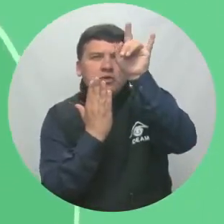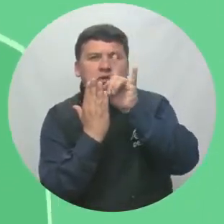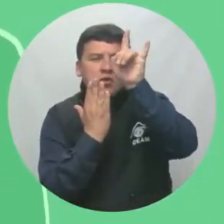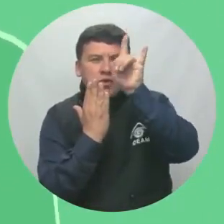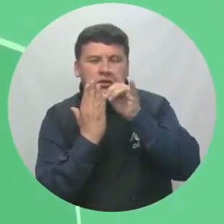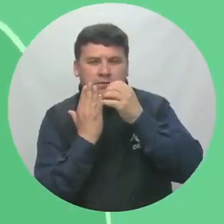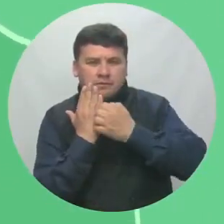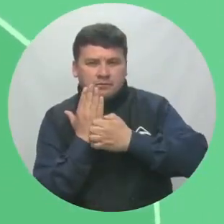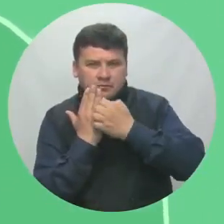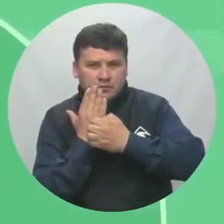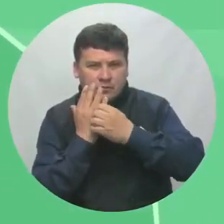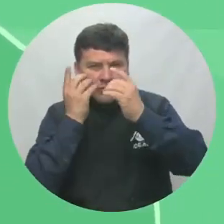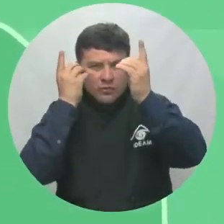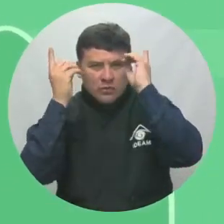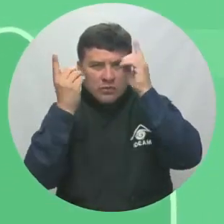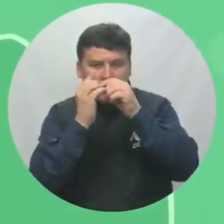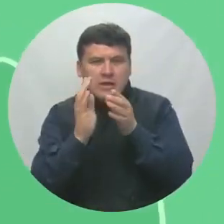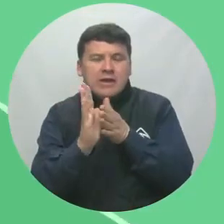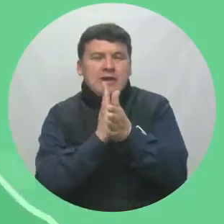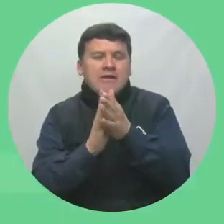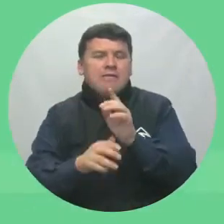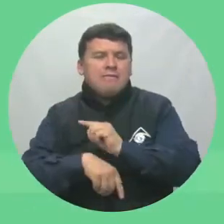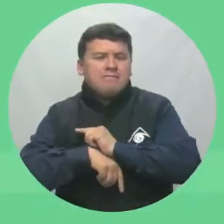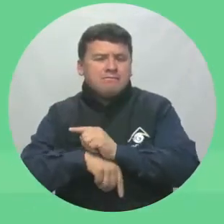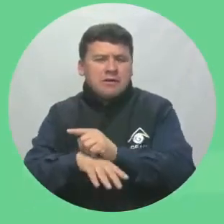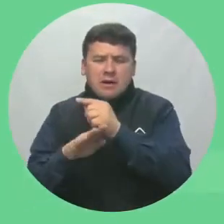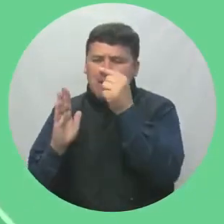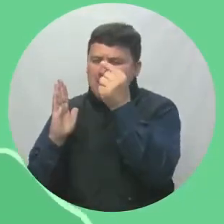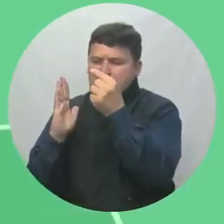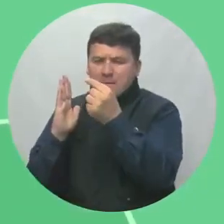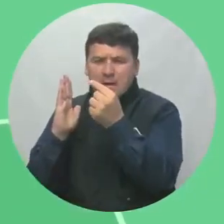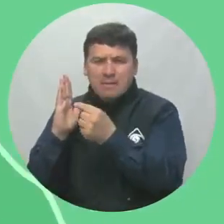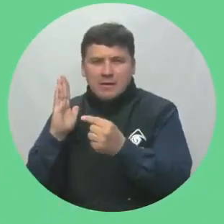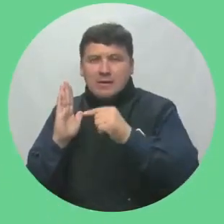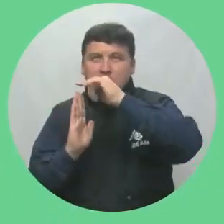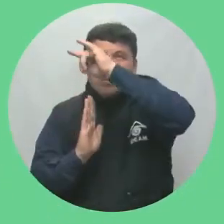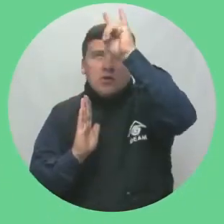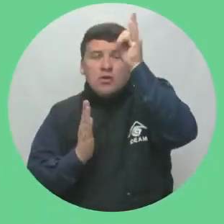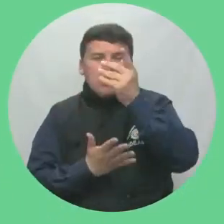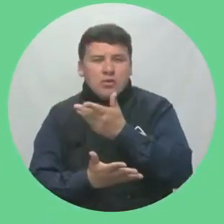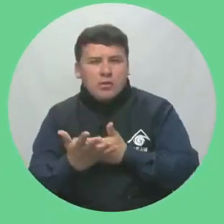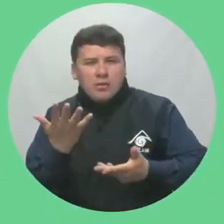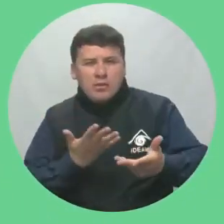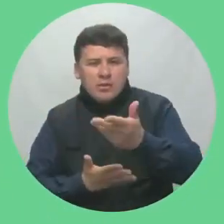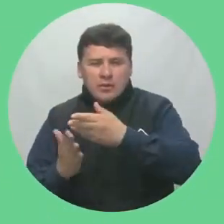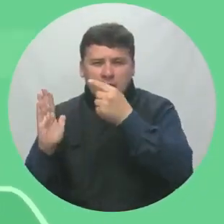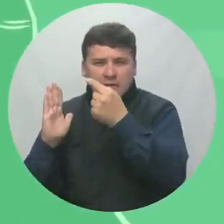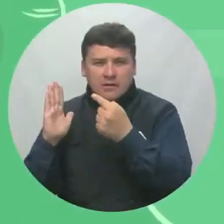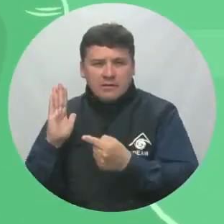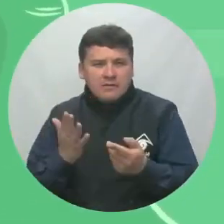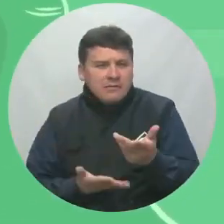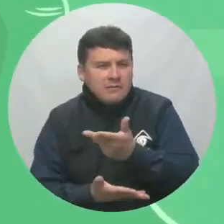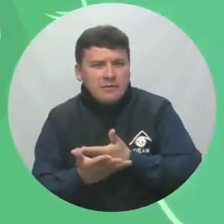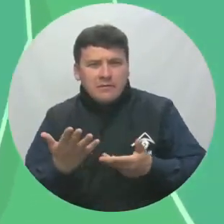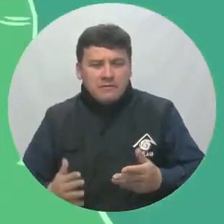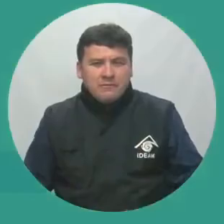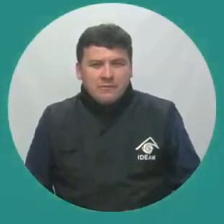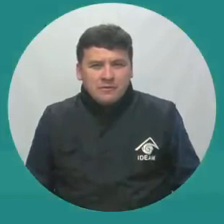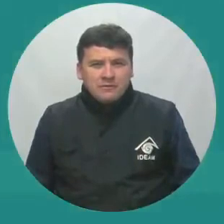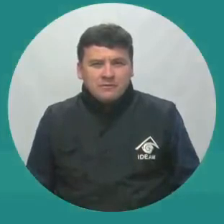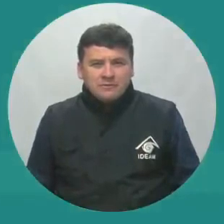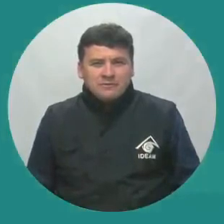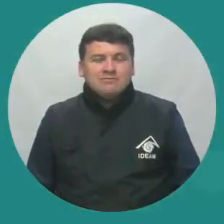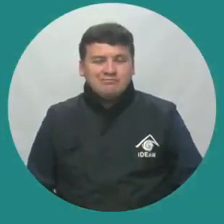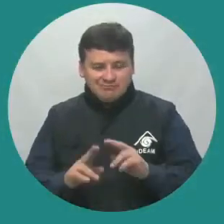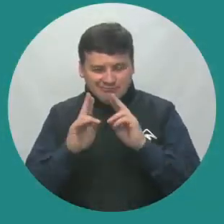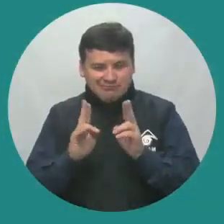aplicación Mi Pronóstico desde Google Play o App Store. Información en tiempo real, detallada, satelital, recomendaciones y muchas